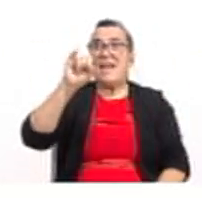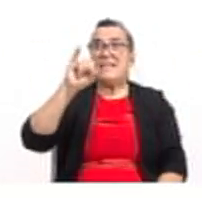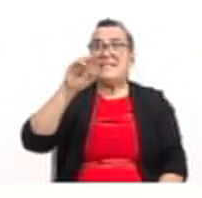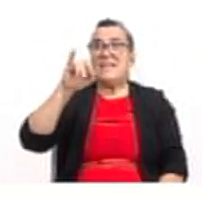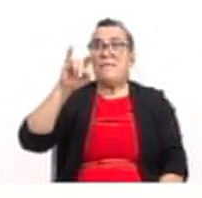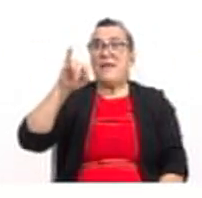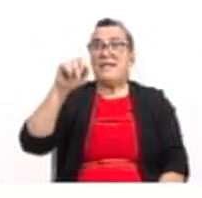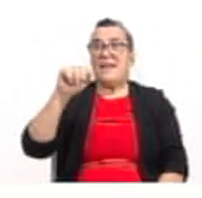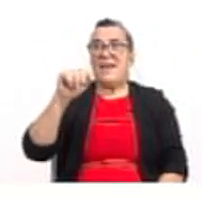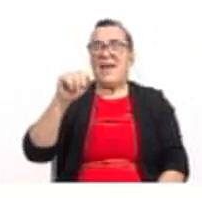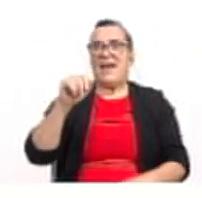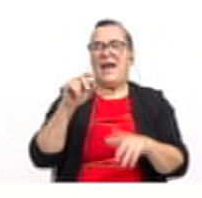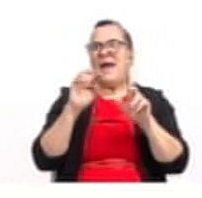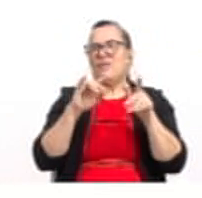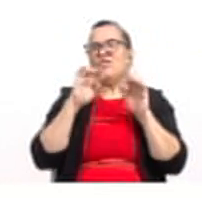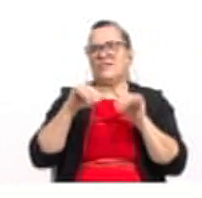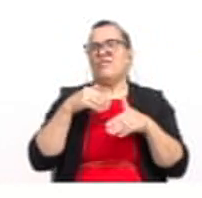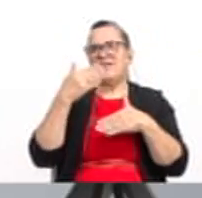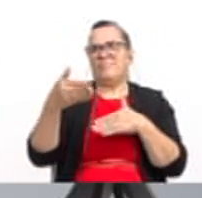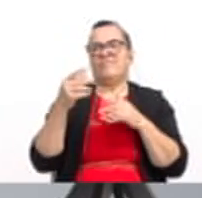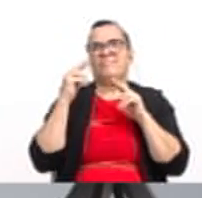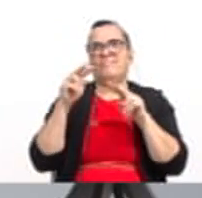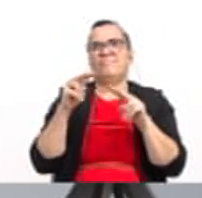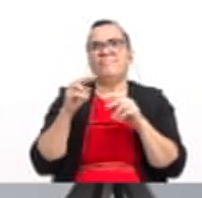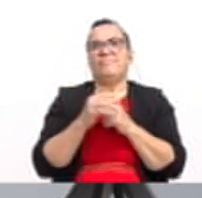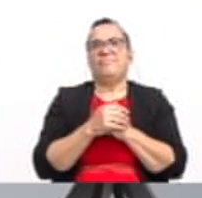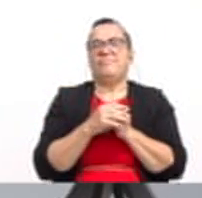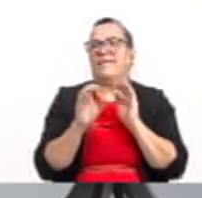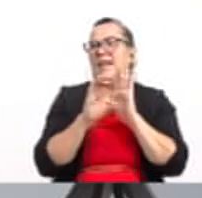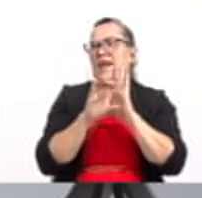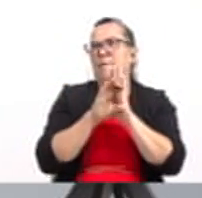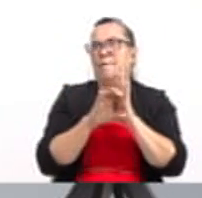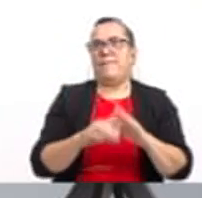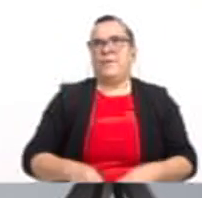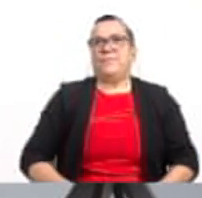pasar ahora a seguir analizando esto por medio de un ejemplo.